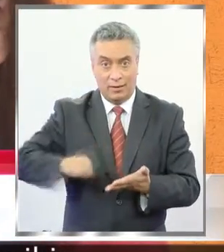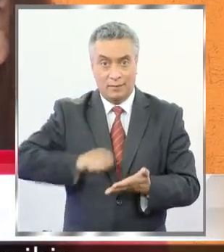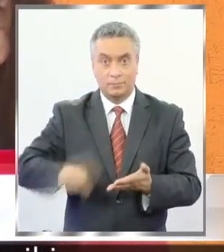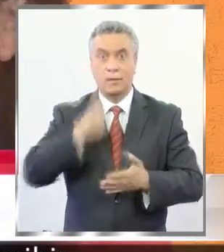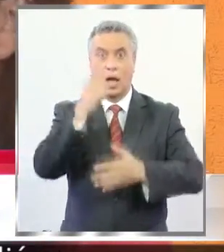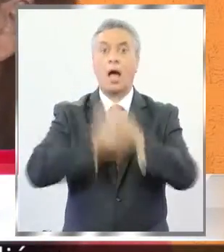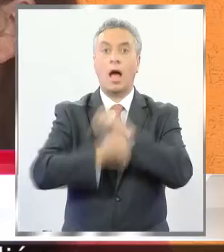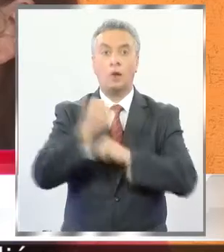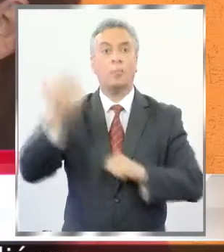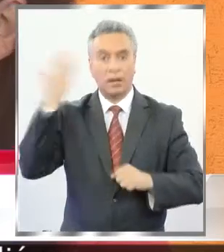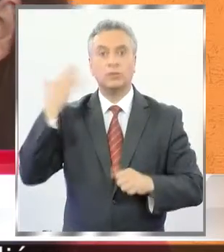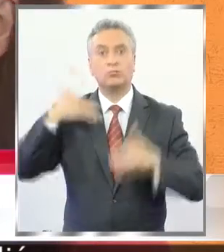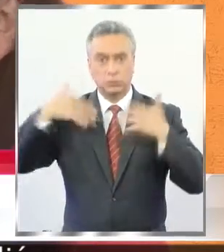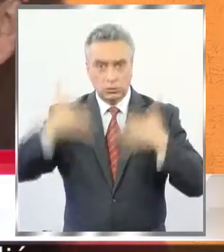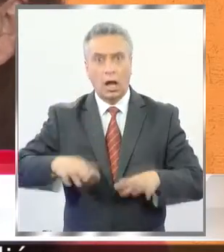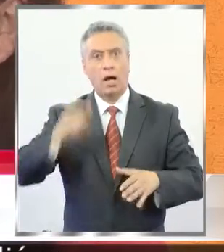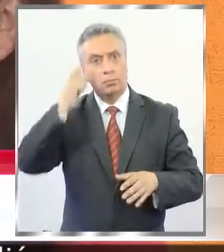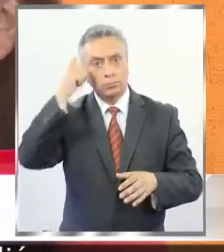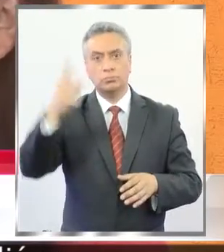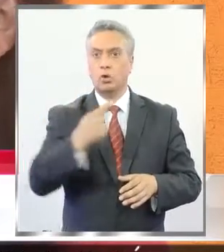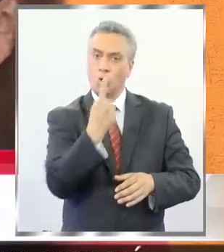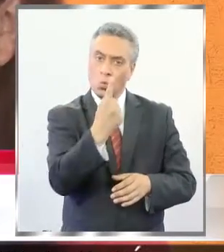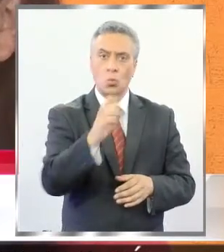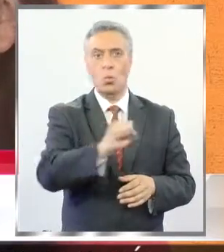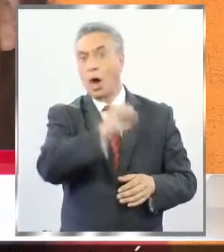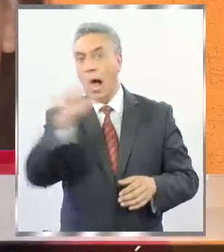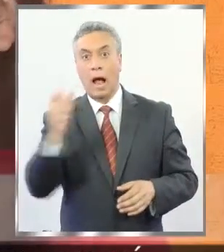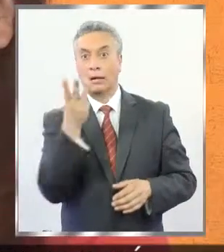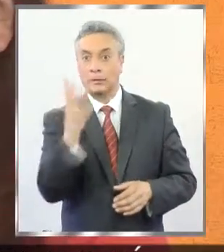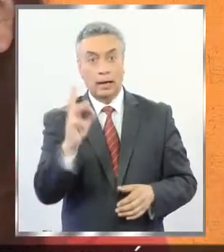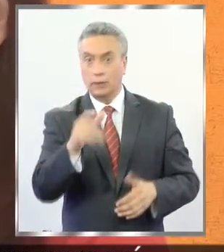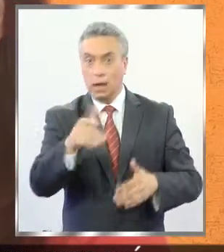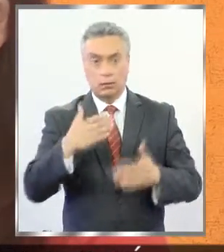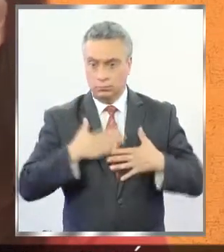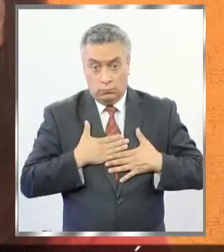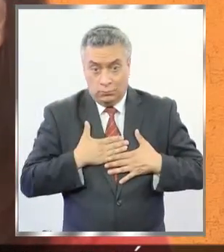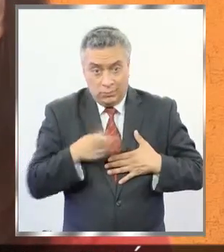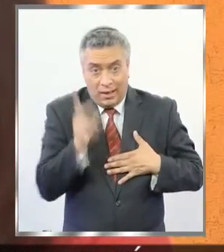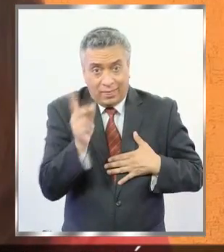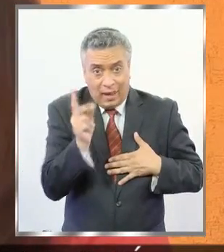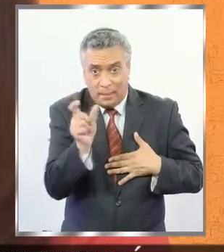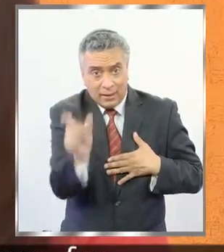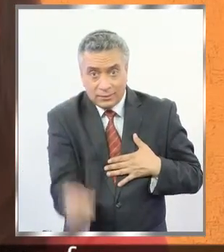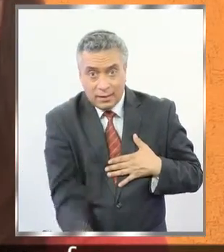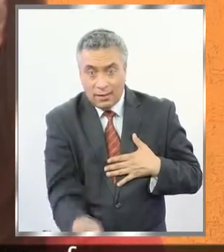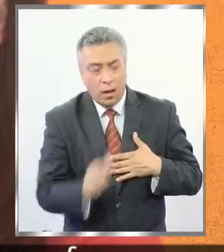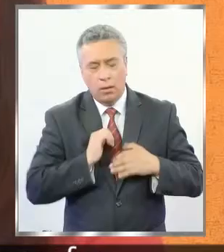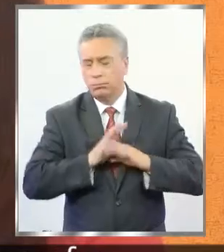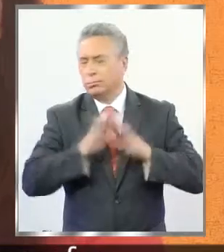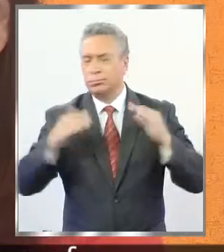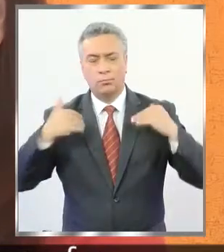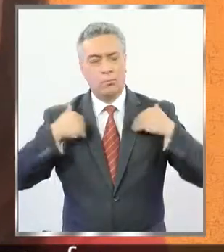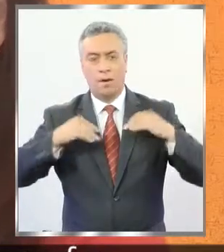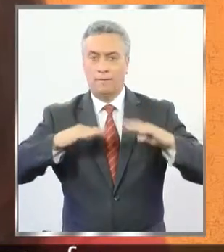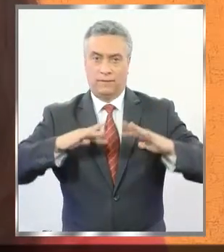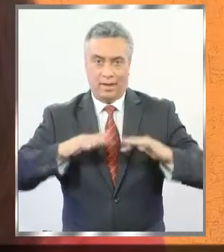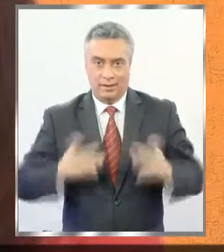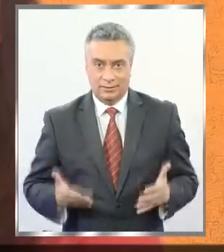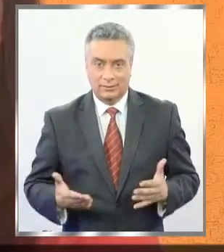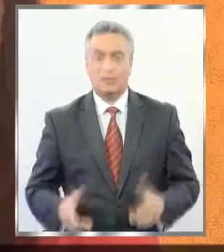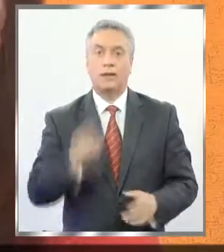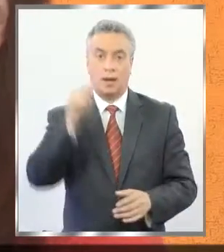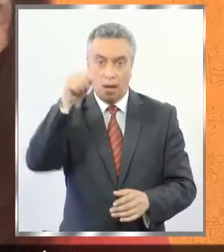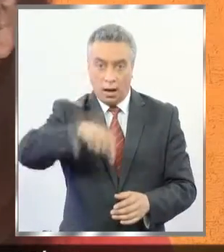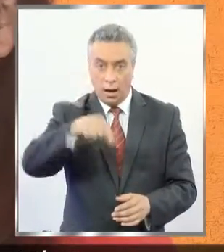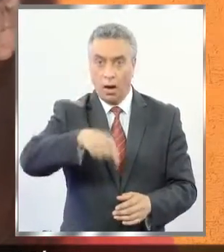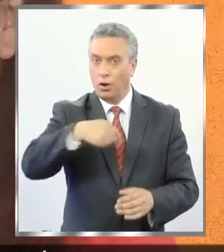sabía escribir. Acá el año pasado aprendió ya los números del 1 para el 30, que para mí, con la discapacidad que él tiene, fue lo